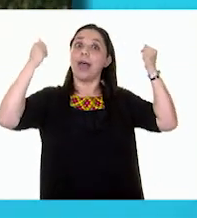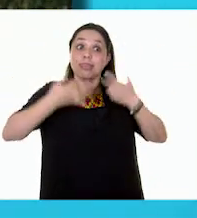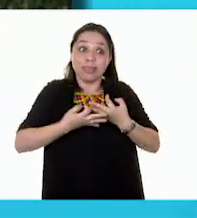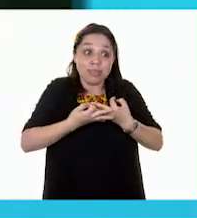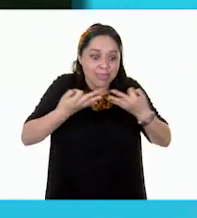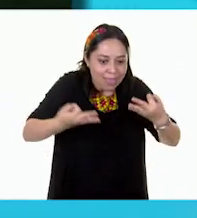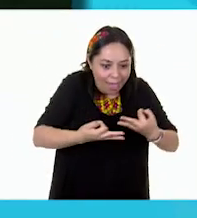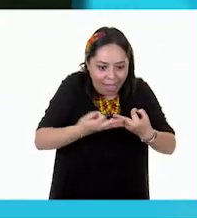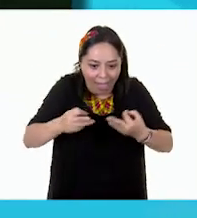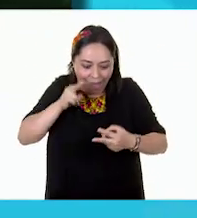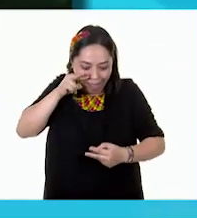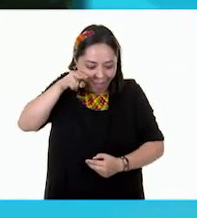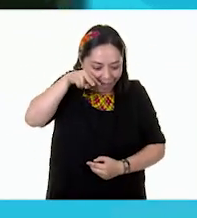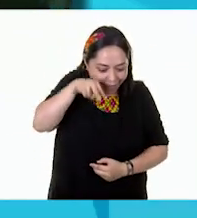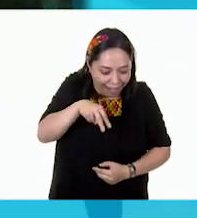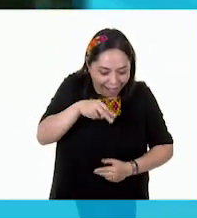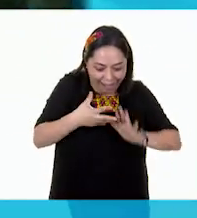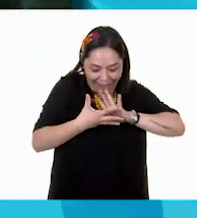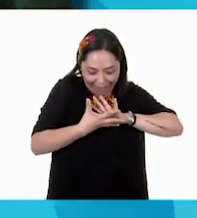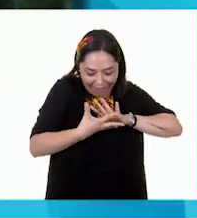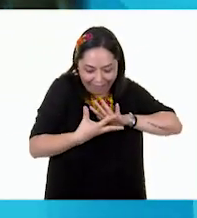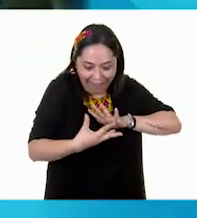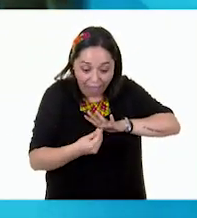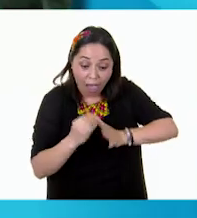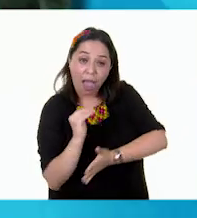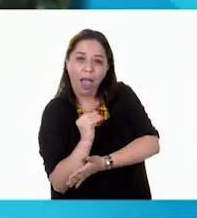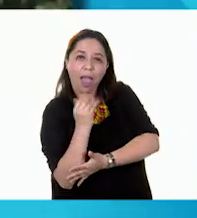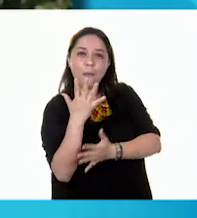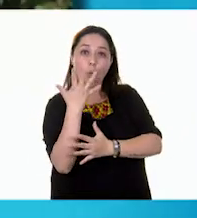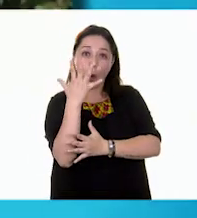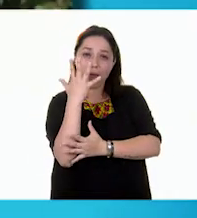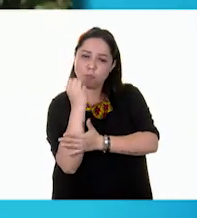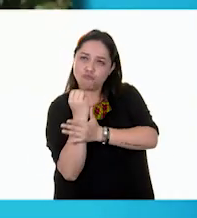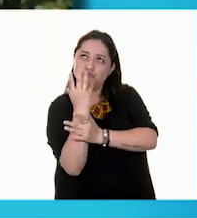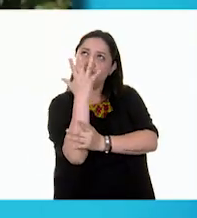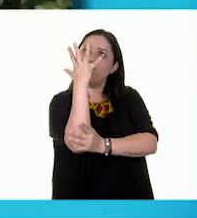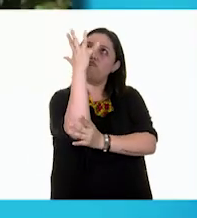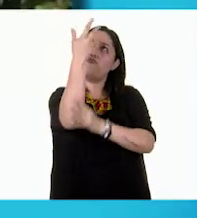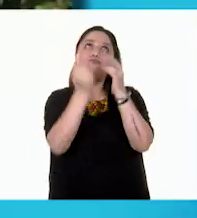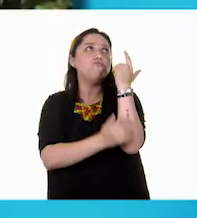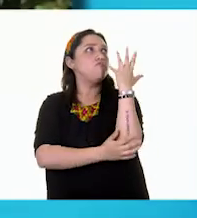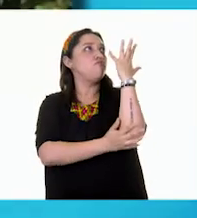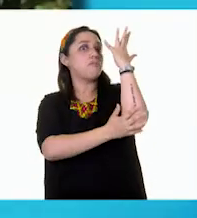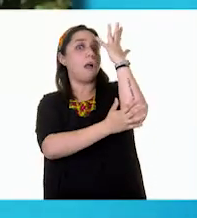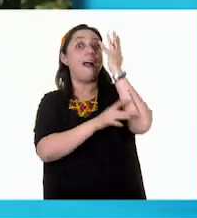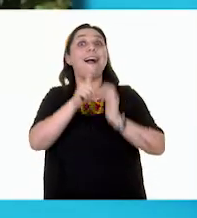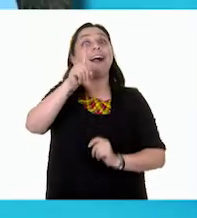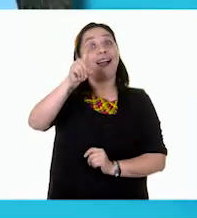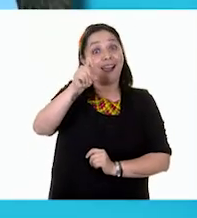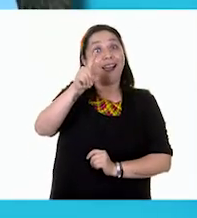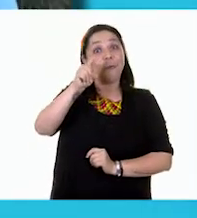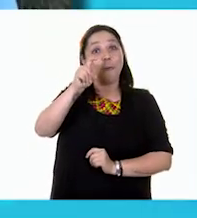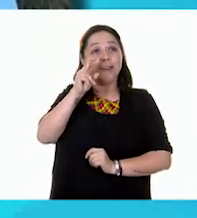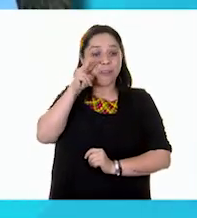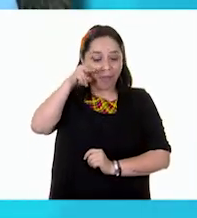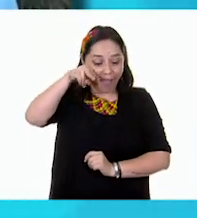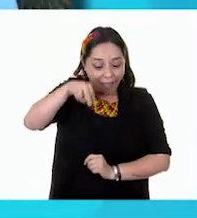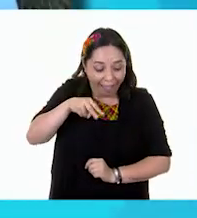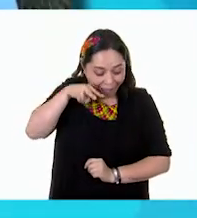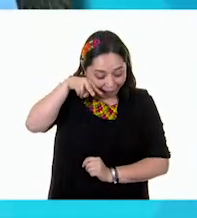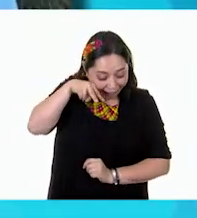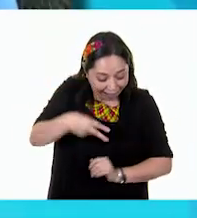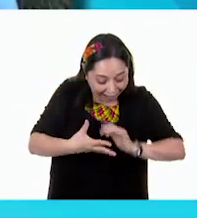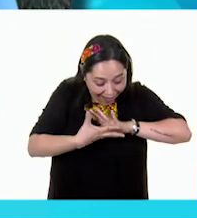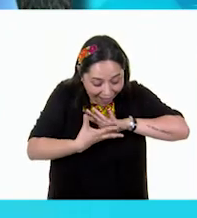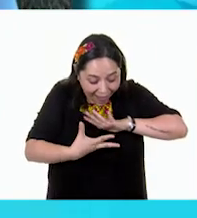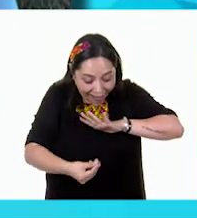puedes ver tu sombra, donde han crecido estos árboles enormes. El agua, donde puedes mirarte, beber, bañarte